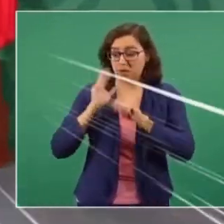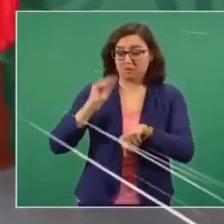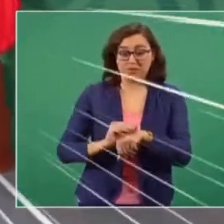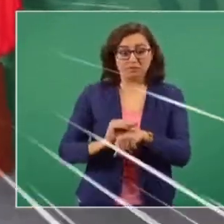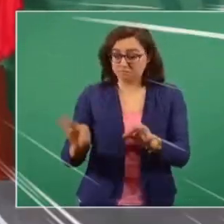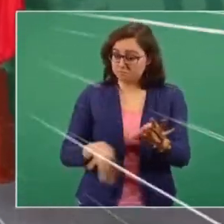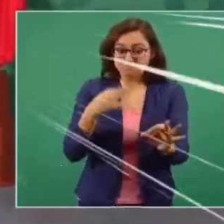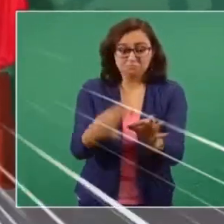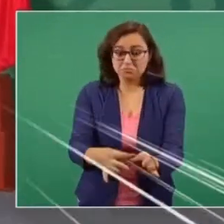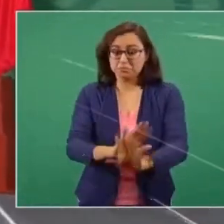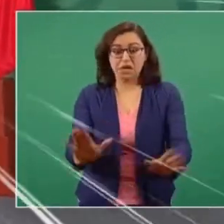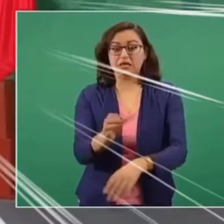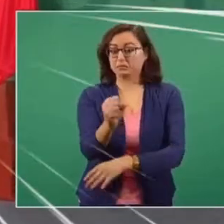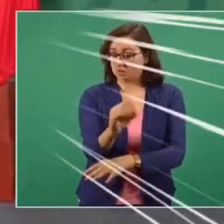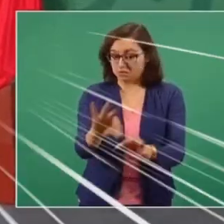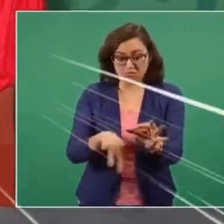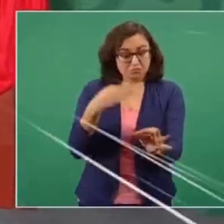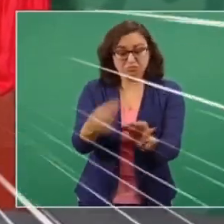nada más.